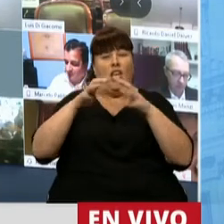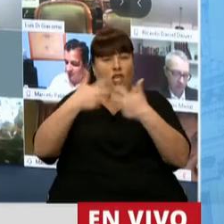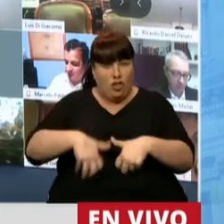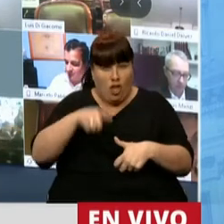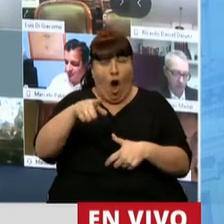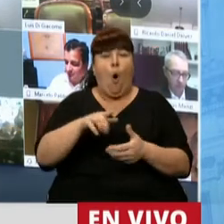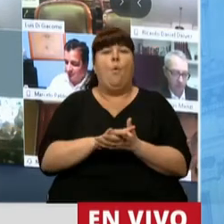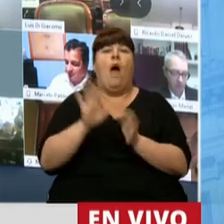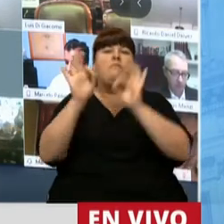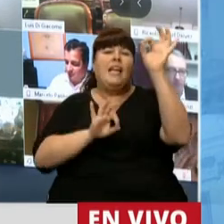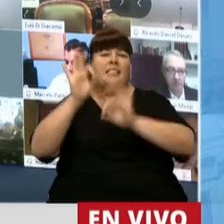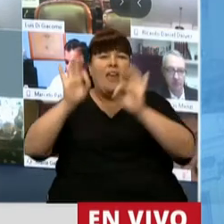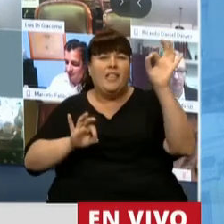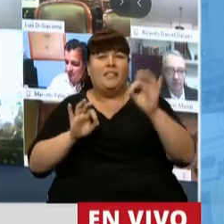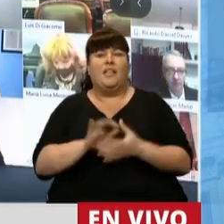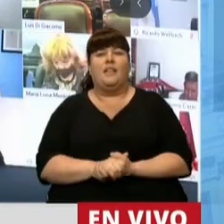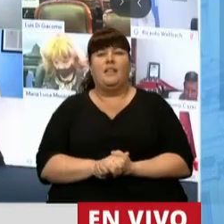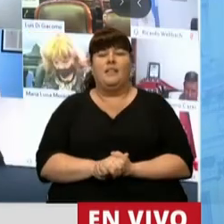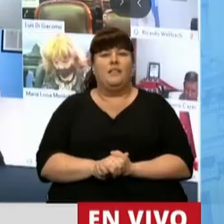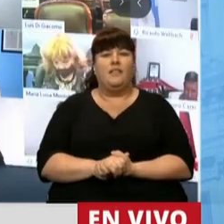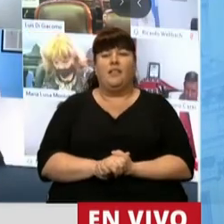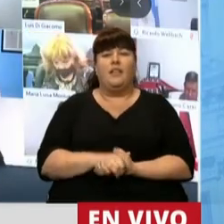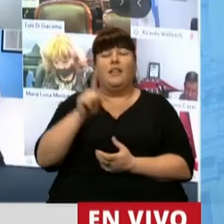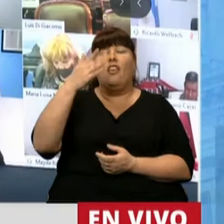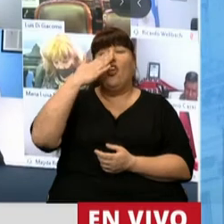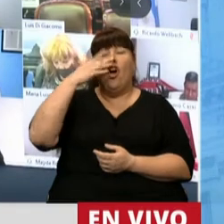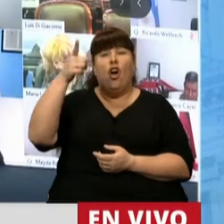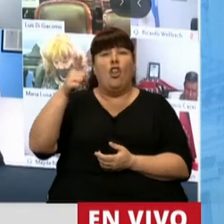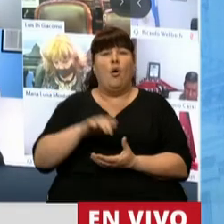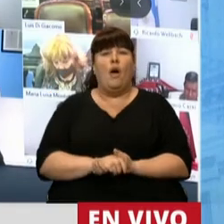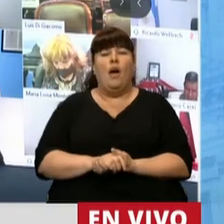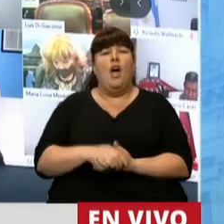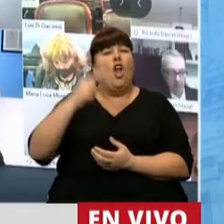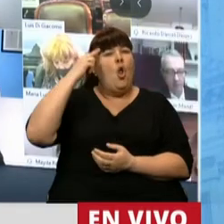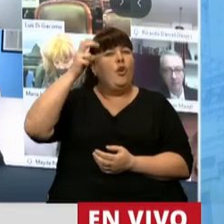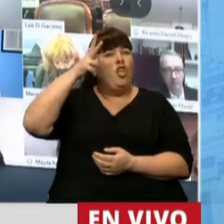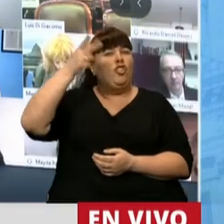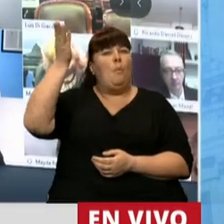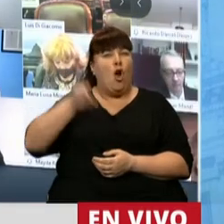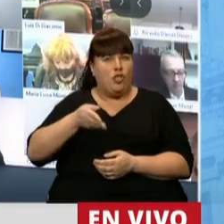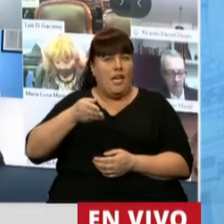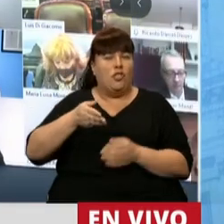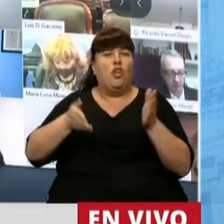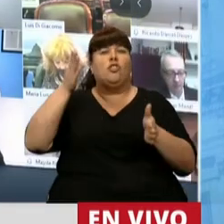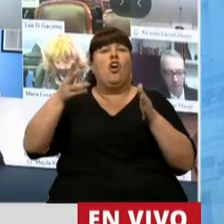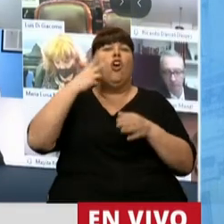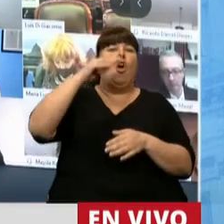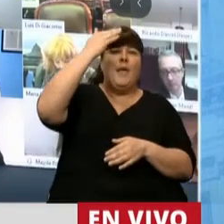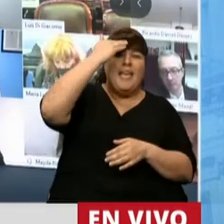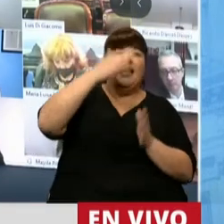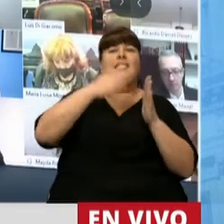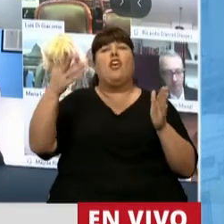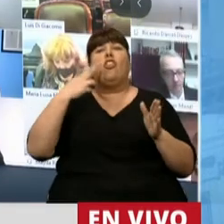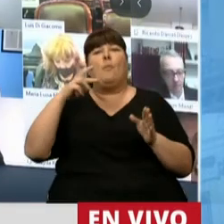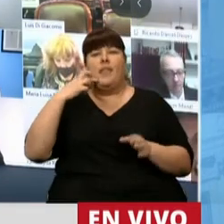según el monitor estadístico que lleva el cláusco tecnológico de Córdoba, ha crecido un 98% en los periodos 2015